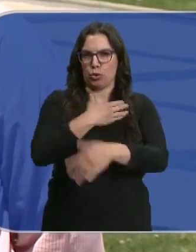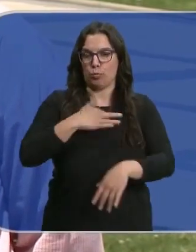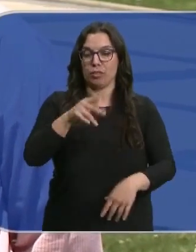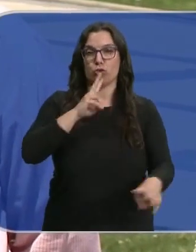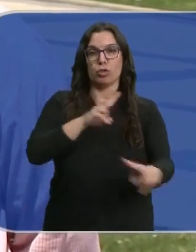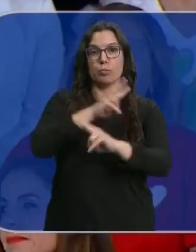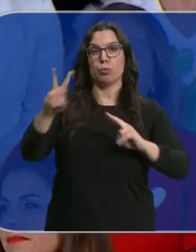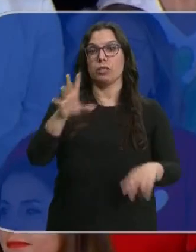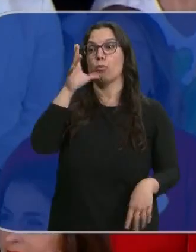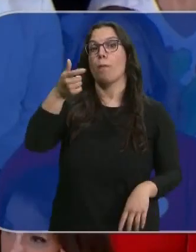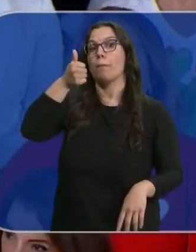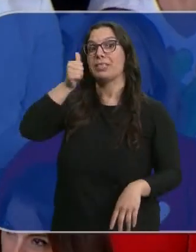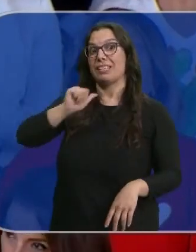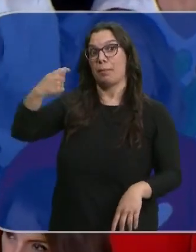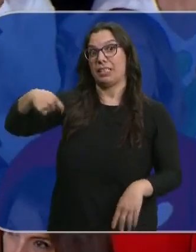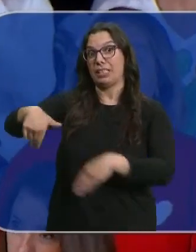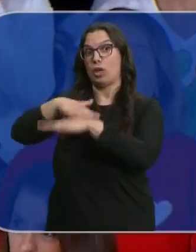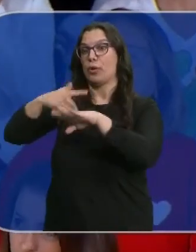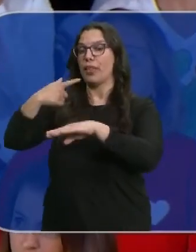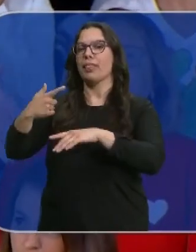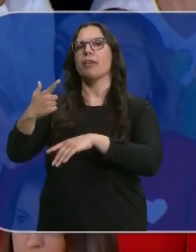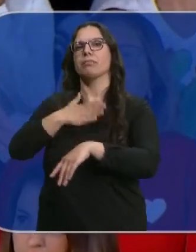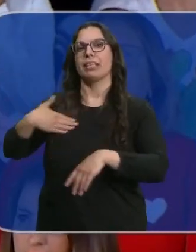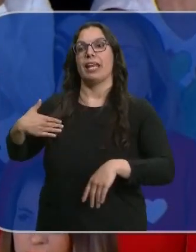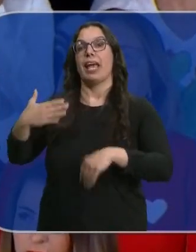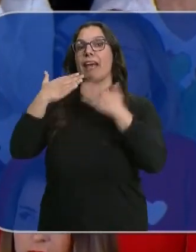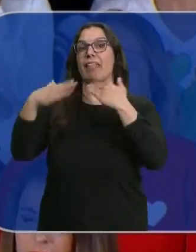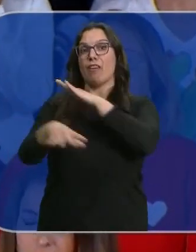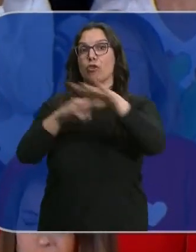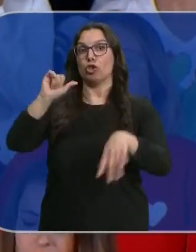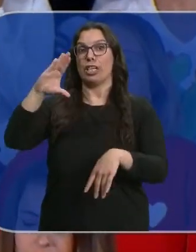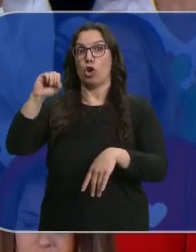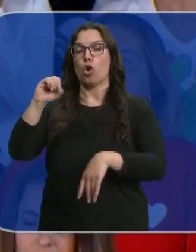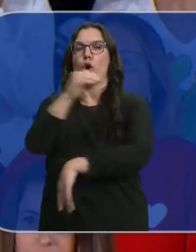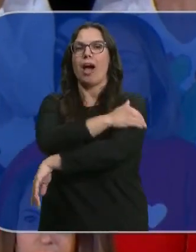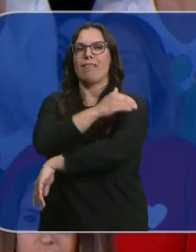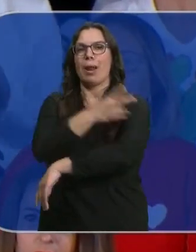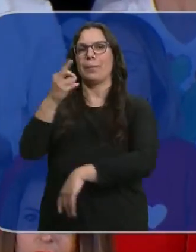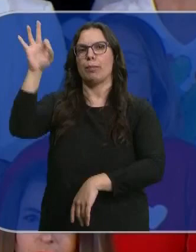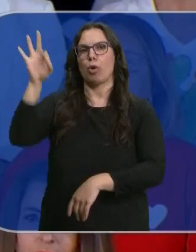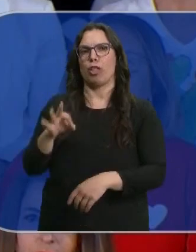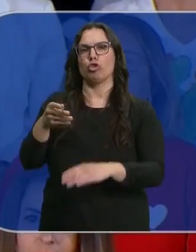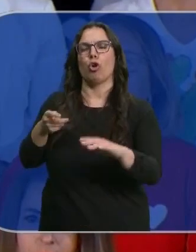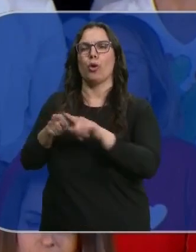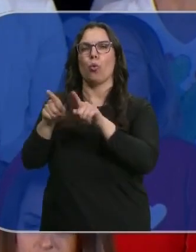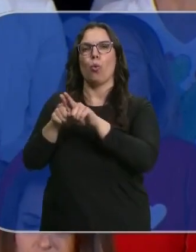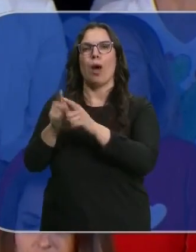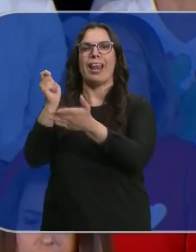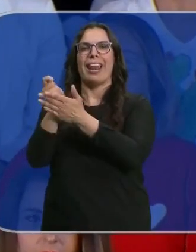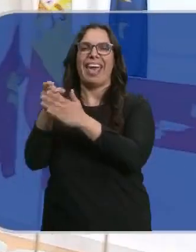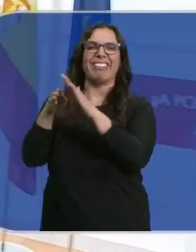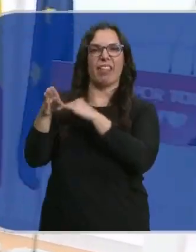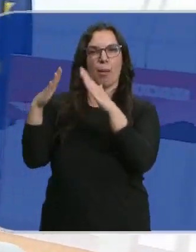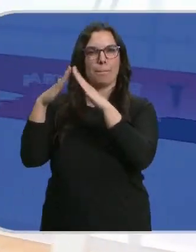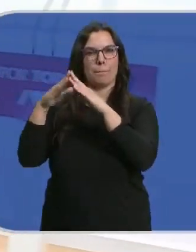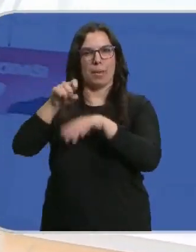Fernández Mañueco al anuncio del presidente del Gobierno de avalar con fondos ICO el 20% de la entrada de una vivienda a los jóvenes. Y también a